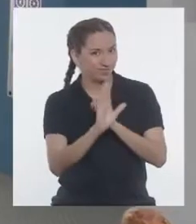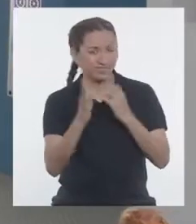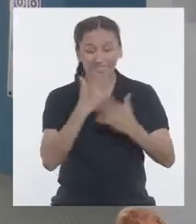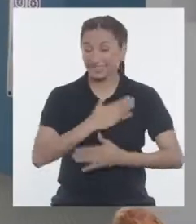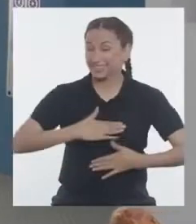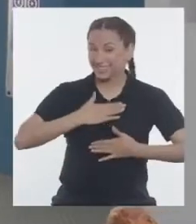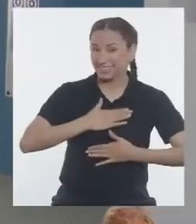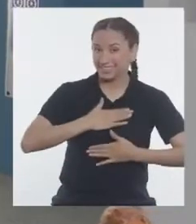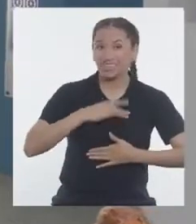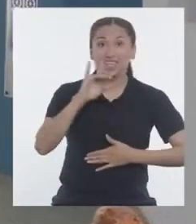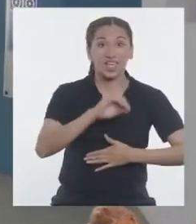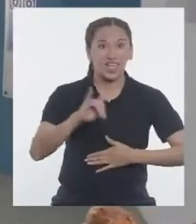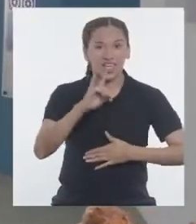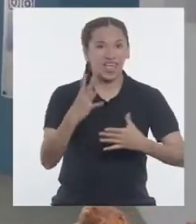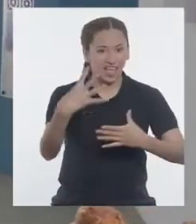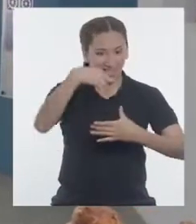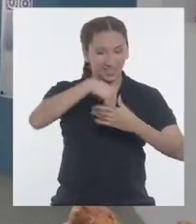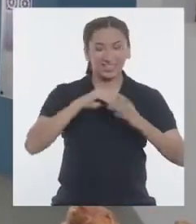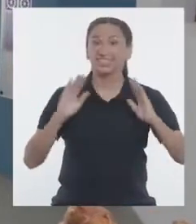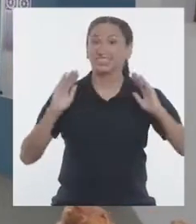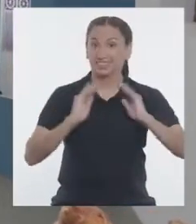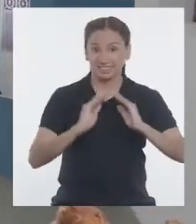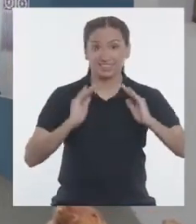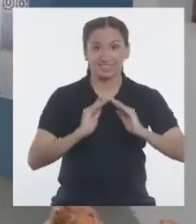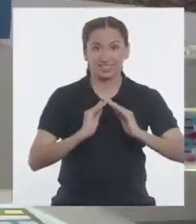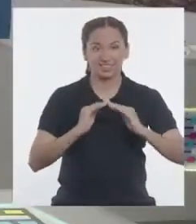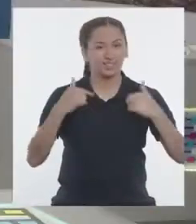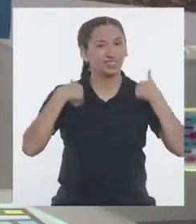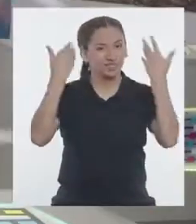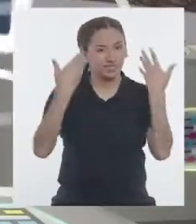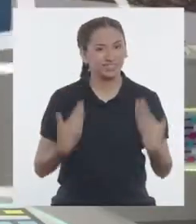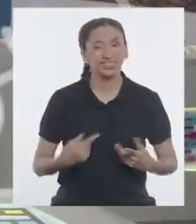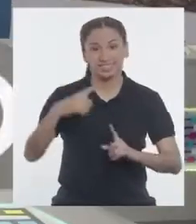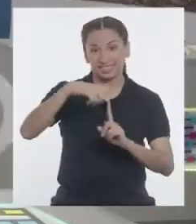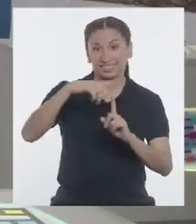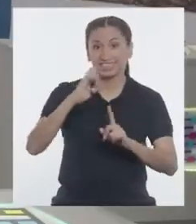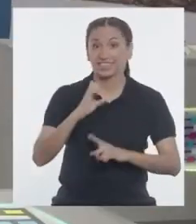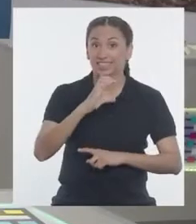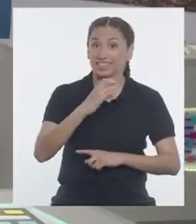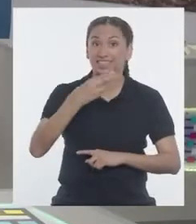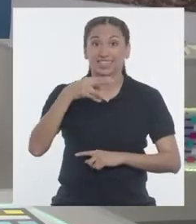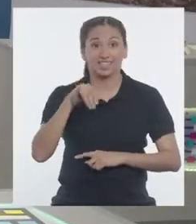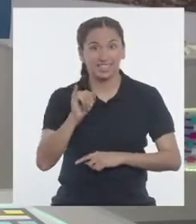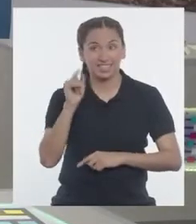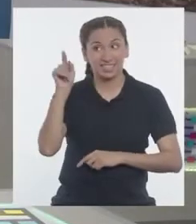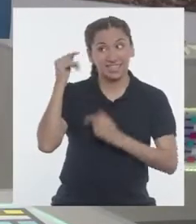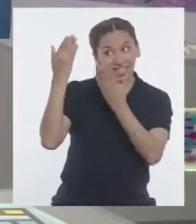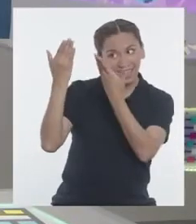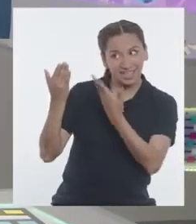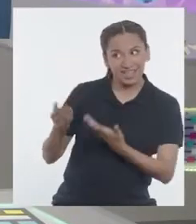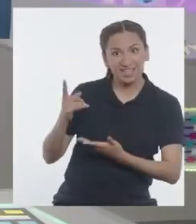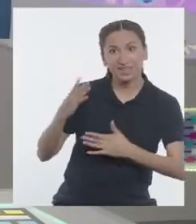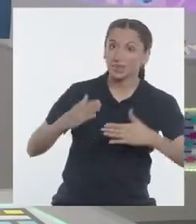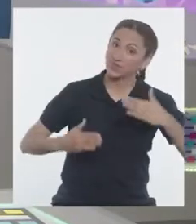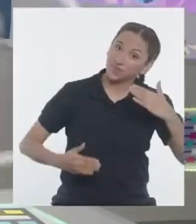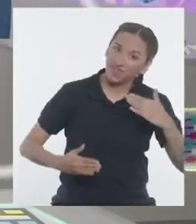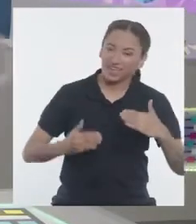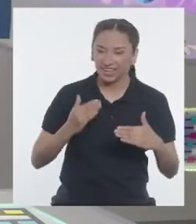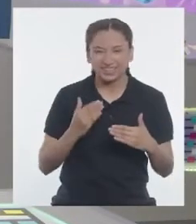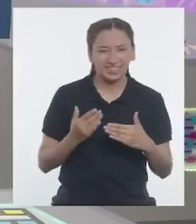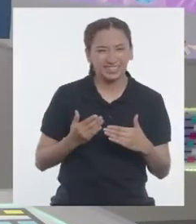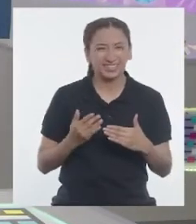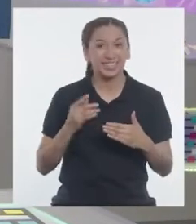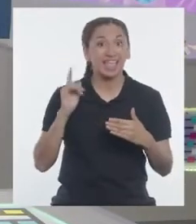divertida y útil desde casa. Soy Tachi y con Macabot.